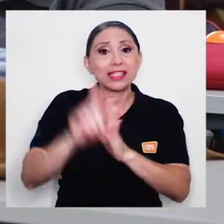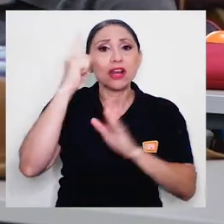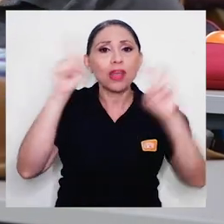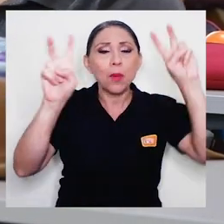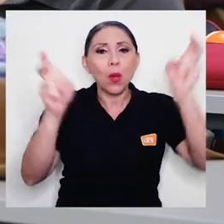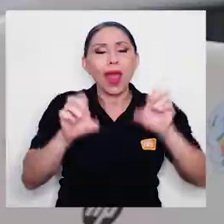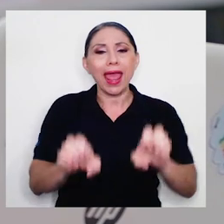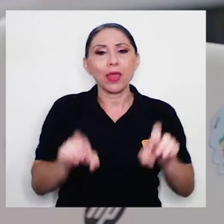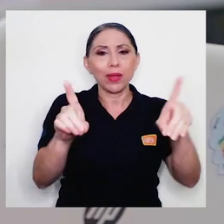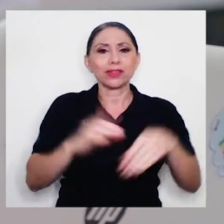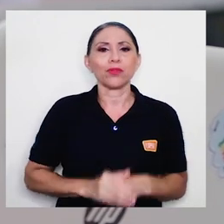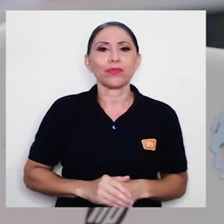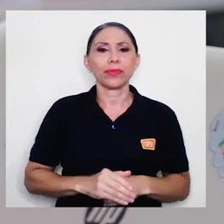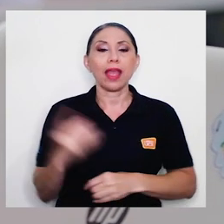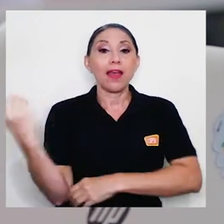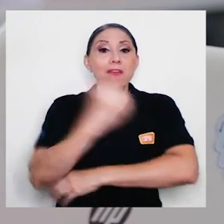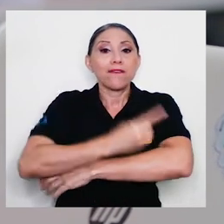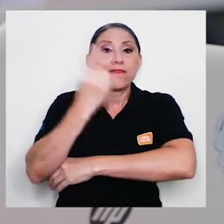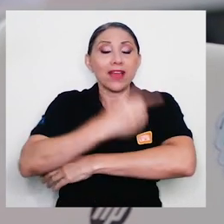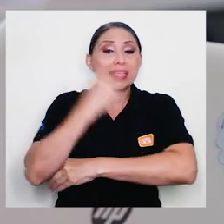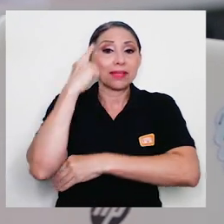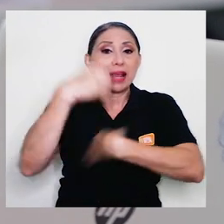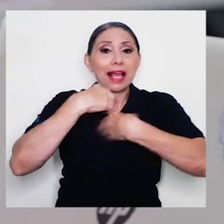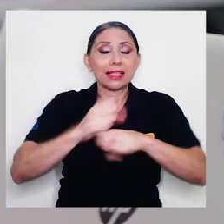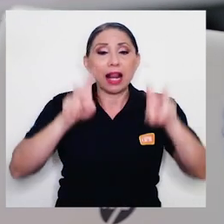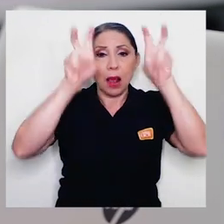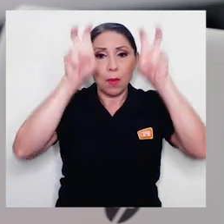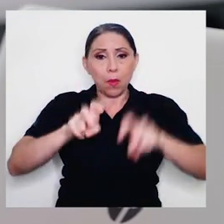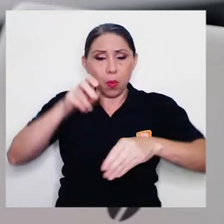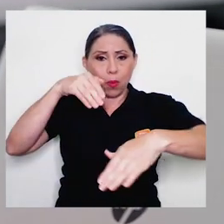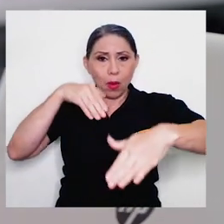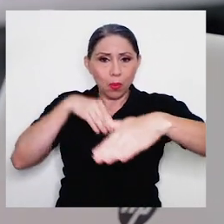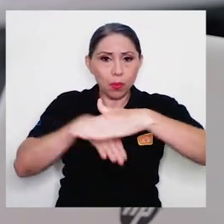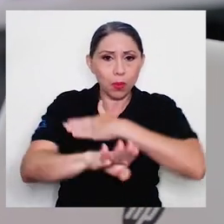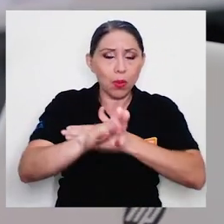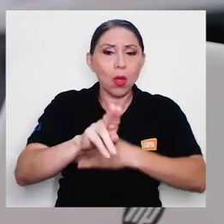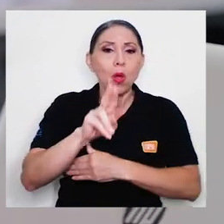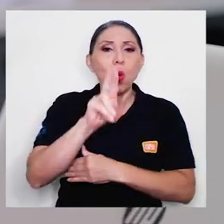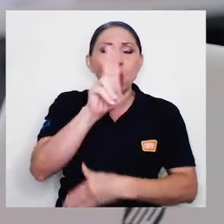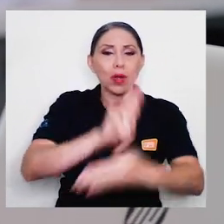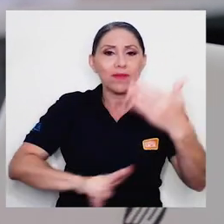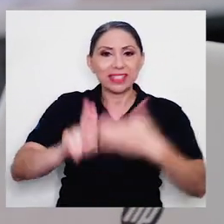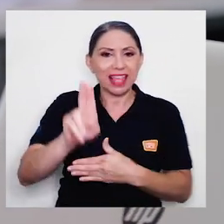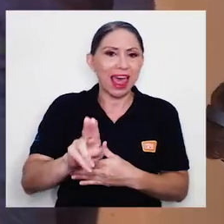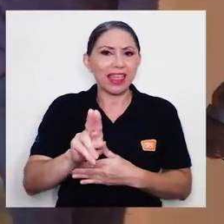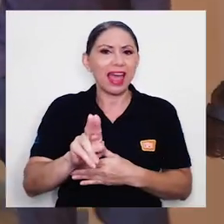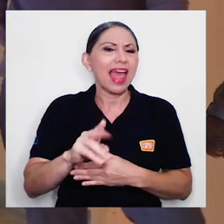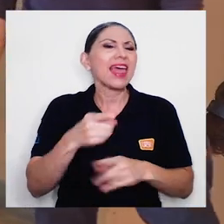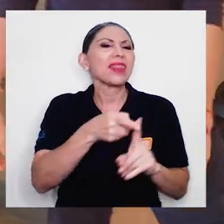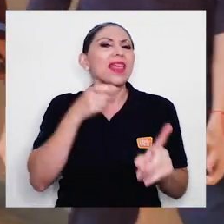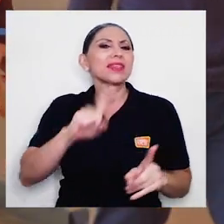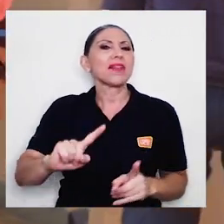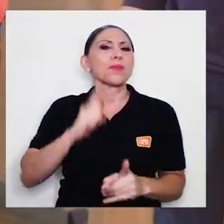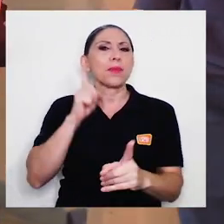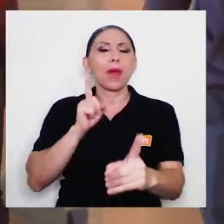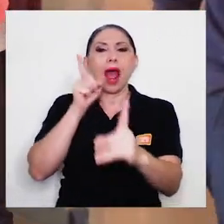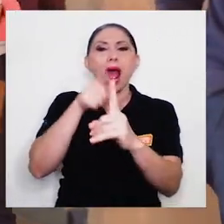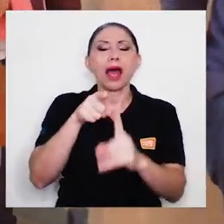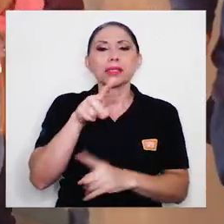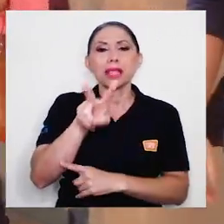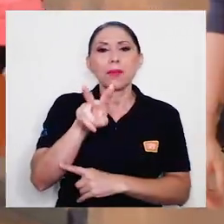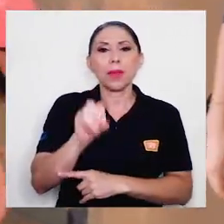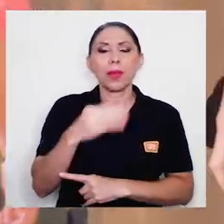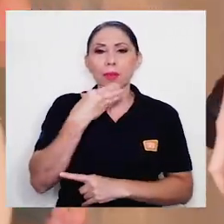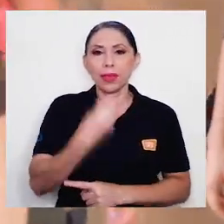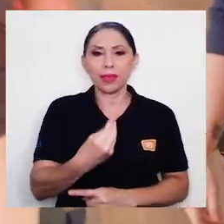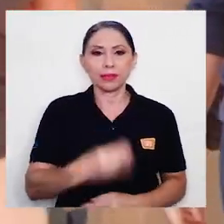Educación. Las fechas para realizar la prueba de aptitud académica para ingresar a la universidad serán del 1 al 20